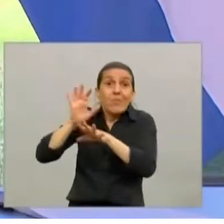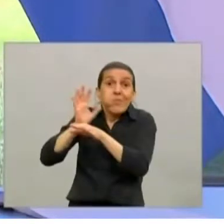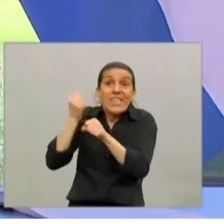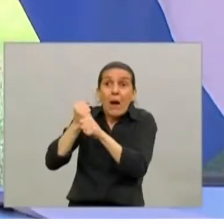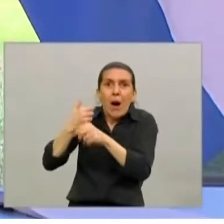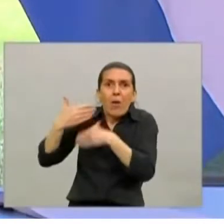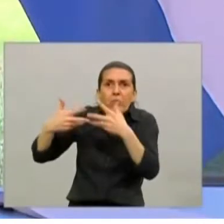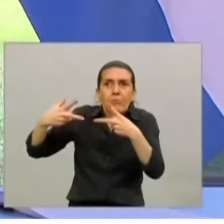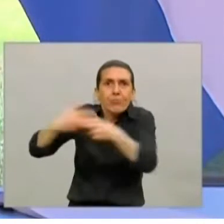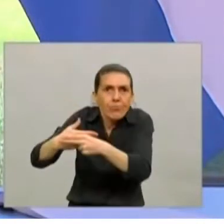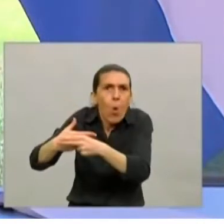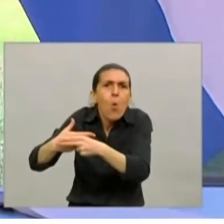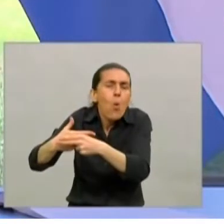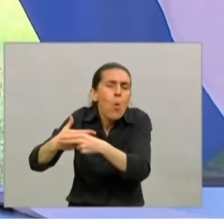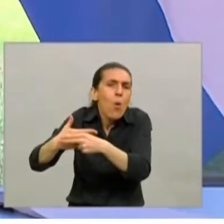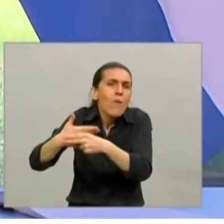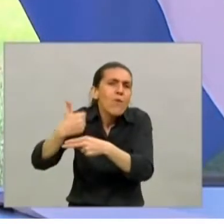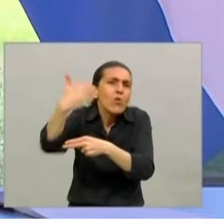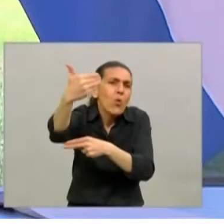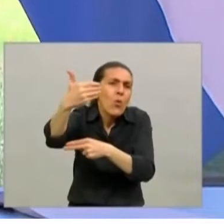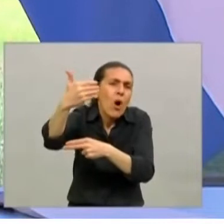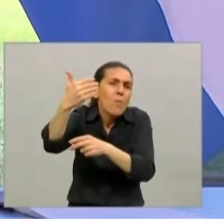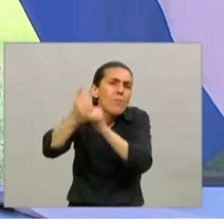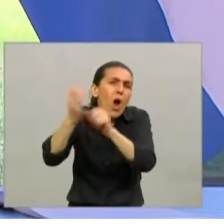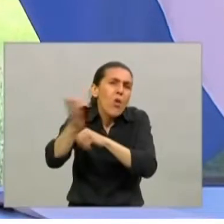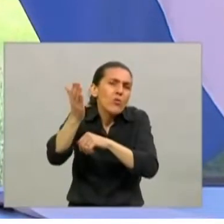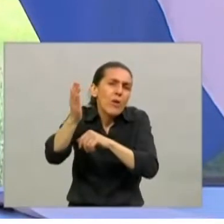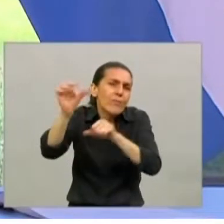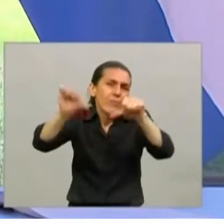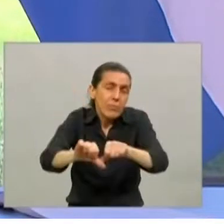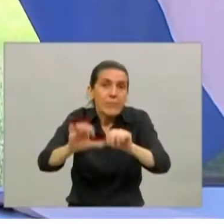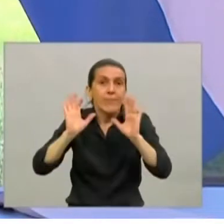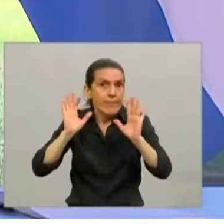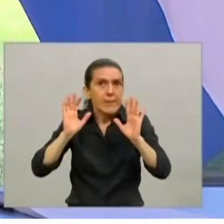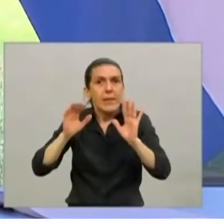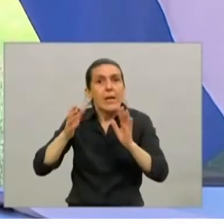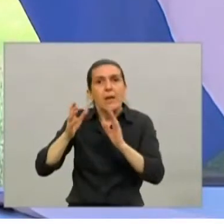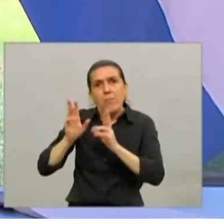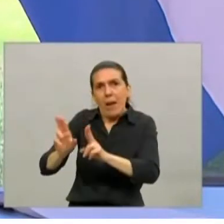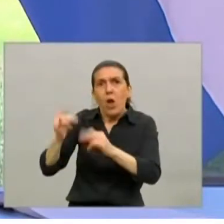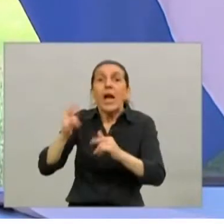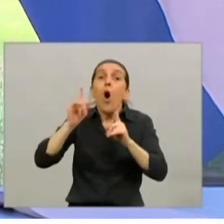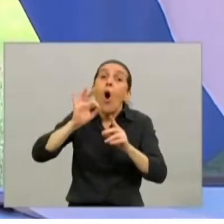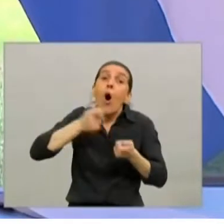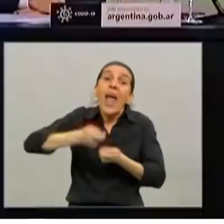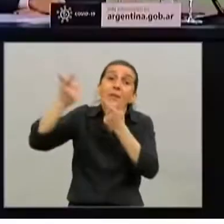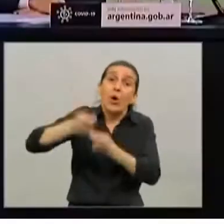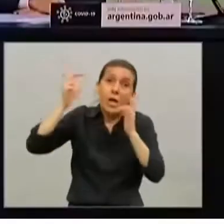mucho la producción en el futuro, y los que producen con fines de exportación.